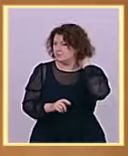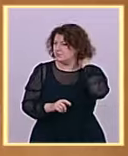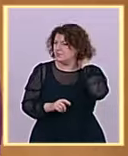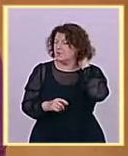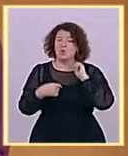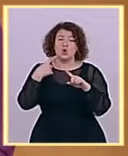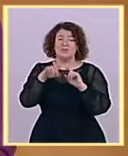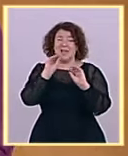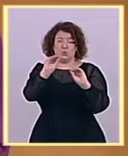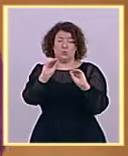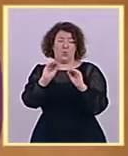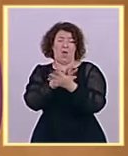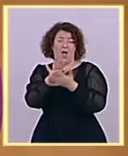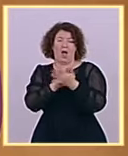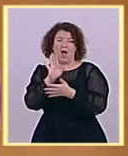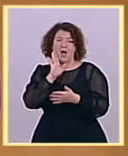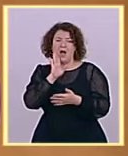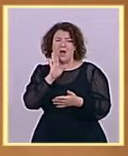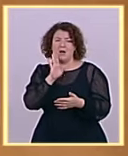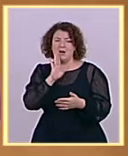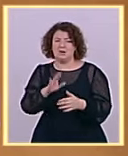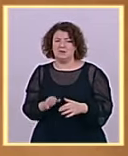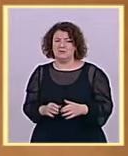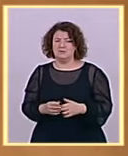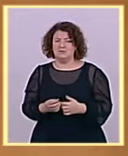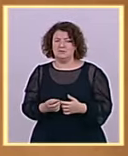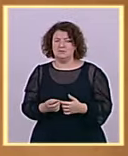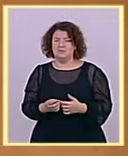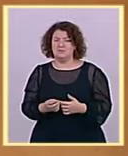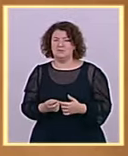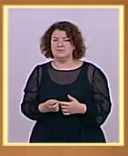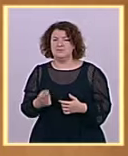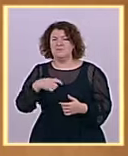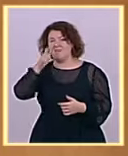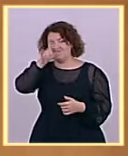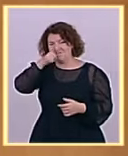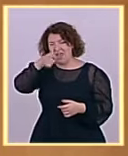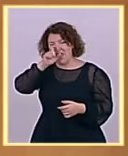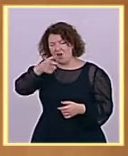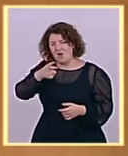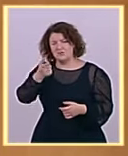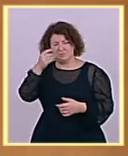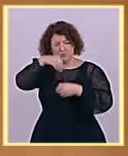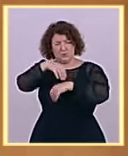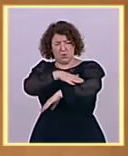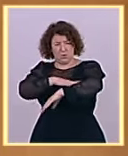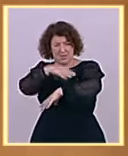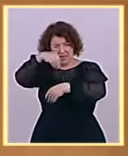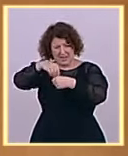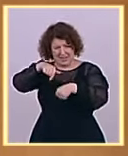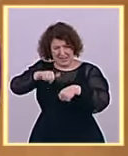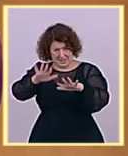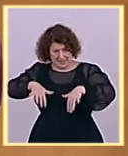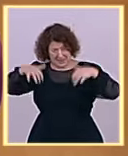diciendo, señor Feijóo, que los grupos parlamentarios que están representados en esta Cámara o en el Congreso de los Diputados no tienen la